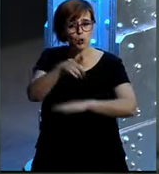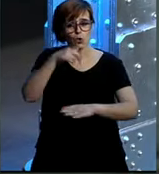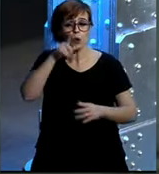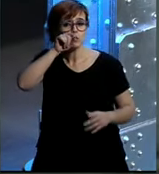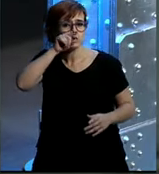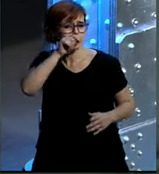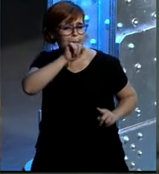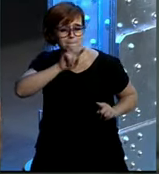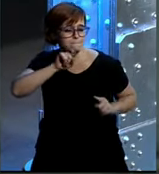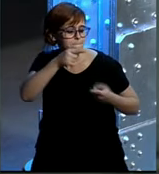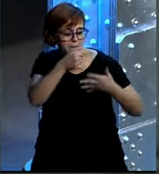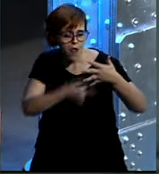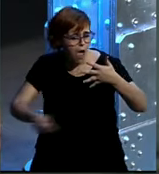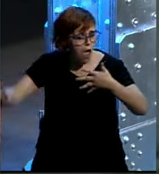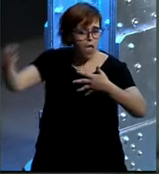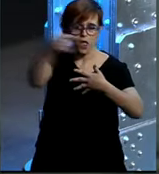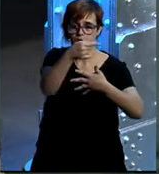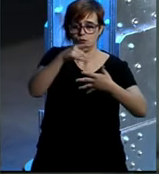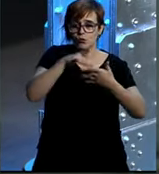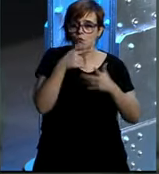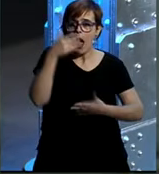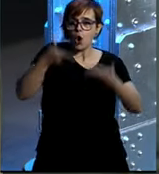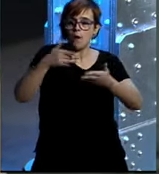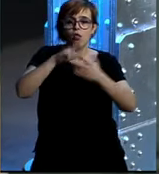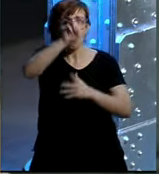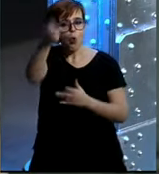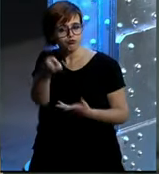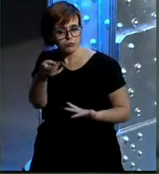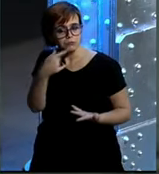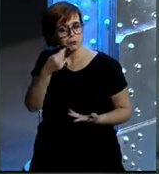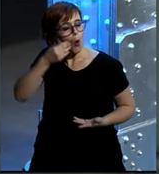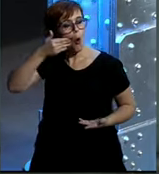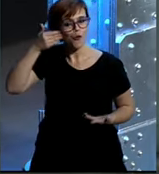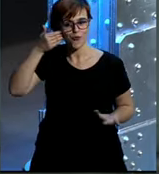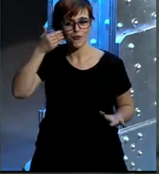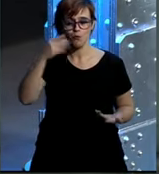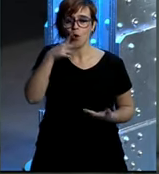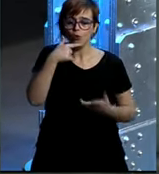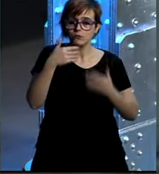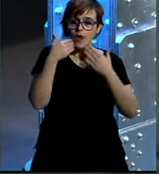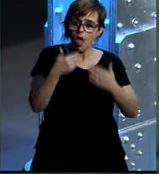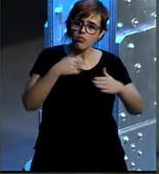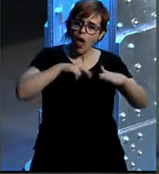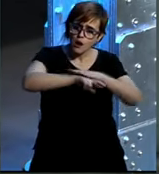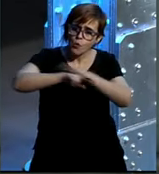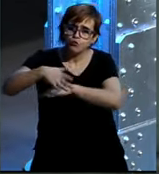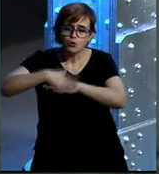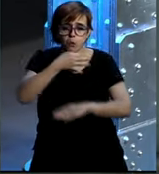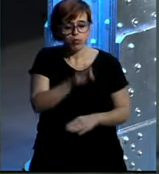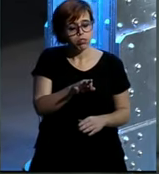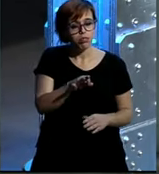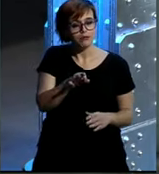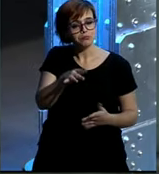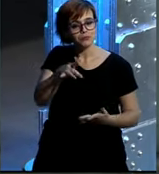con respecto a otras filiales del grupo, y eso a mí me hace sentirme muy orgullosa porque, bueno, con los medios que tenemos nos permite